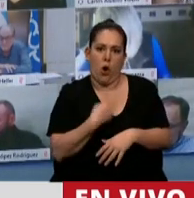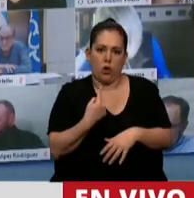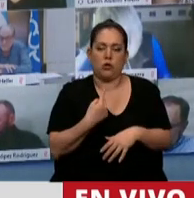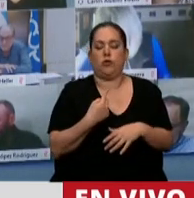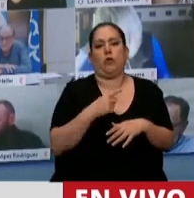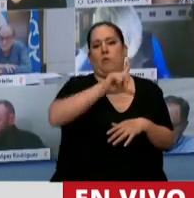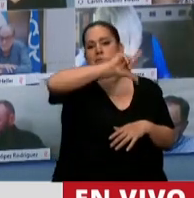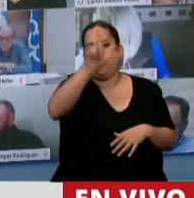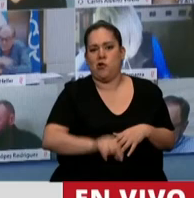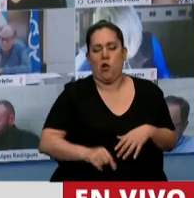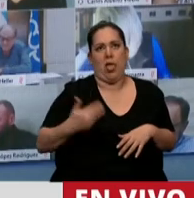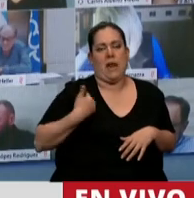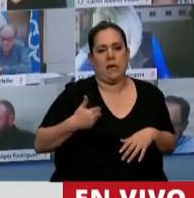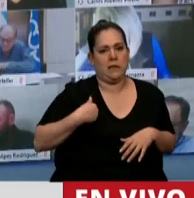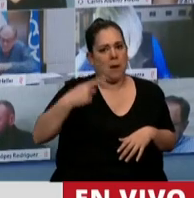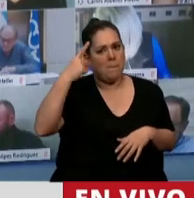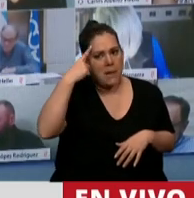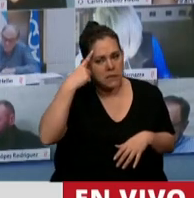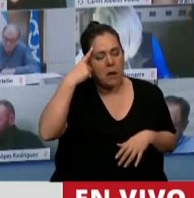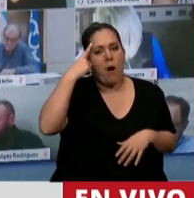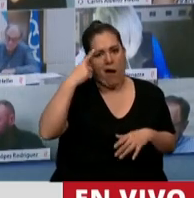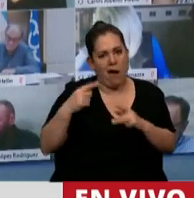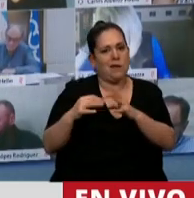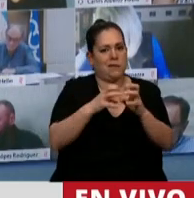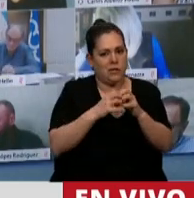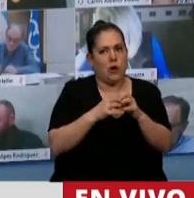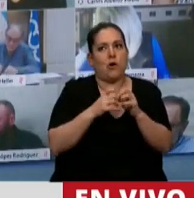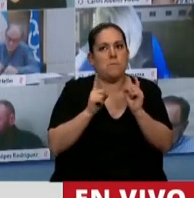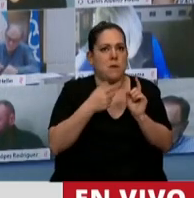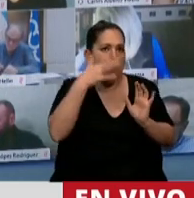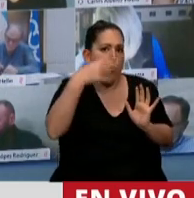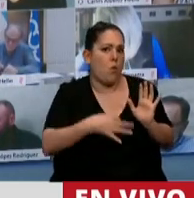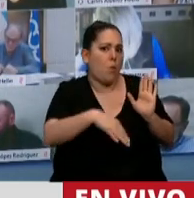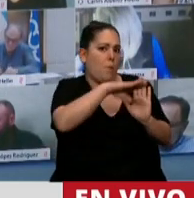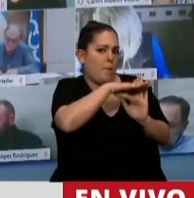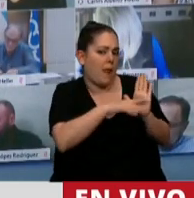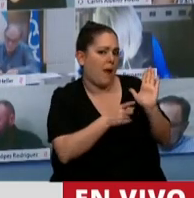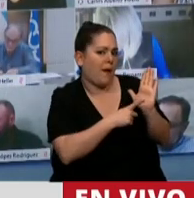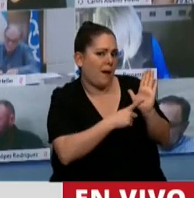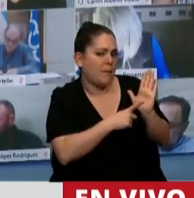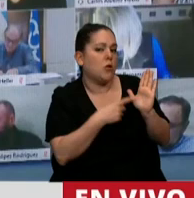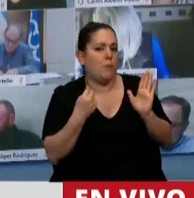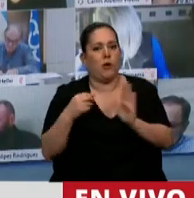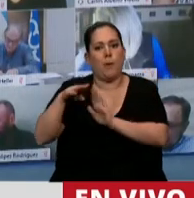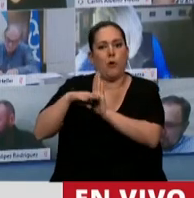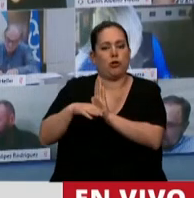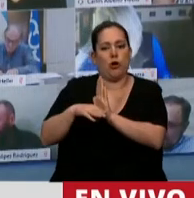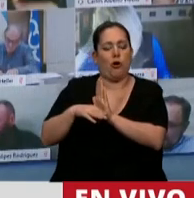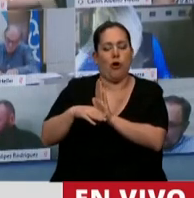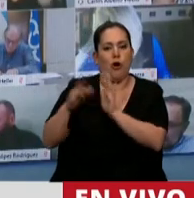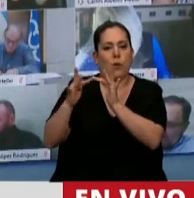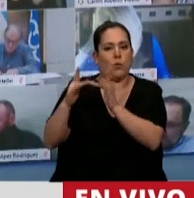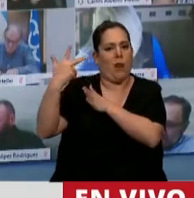Quiaca hasta Jujuy, dijimos la sesión tiene que ser conforme al reglamento, habida cuenta que el protocolo ya cayó. Pero cómo es conforme al